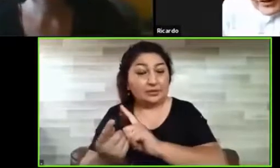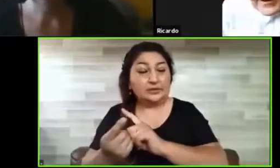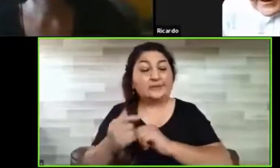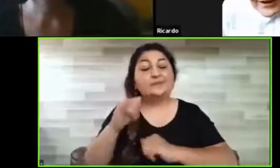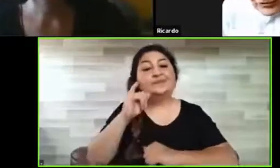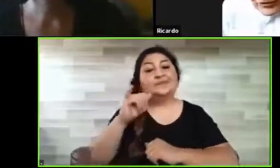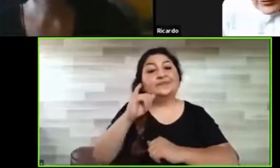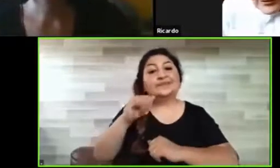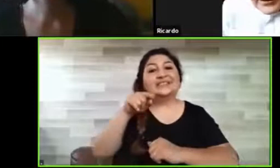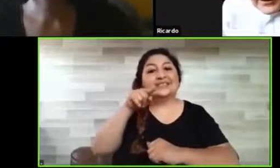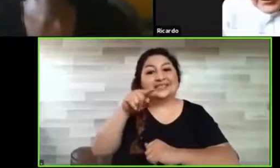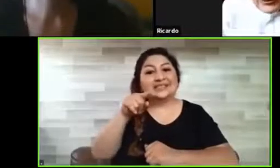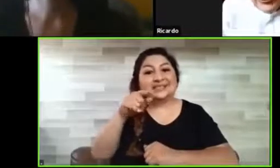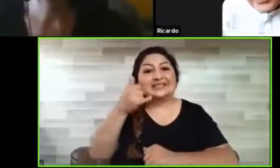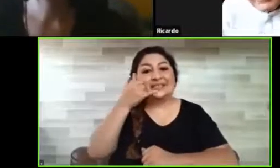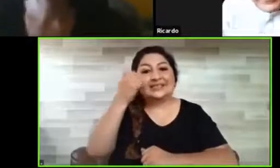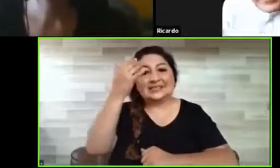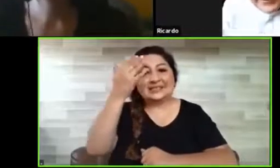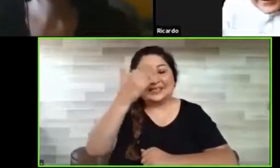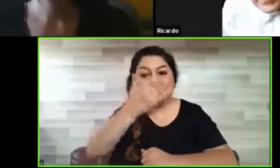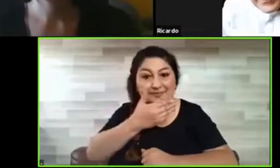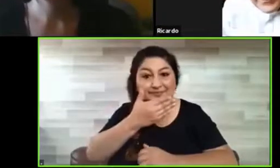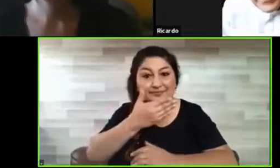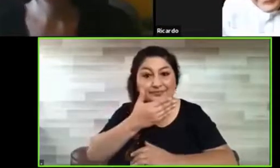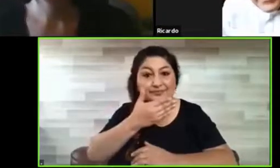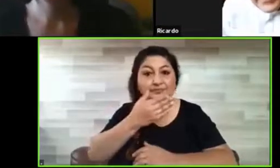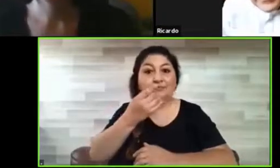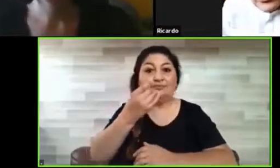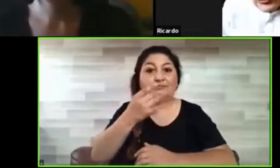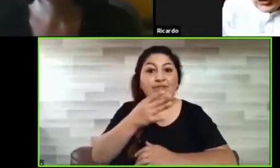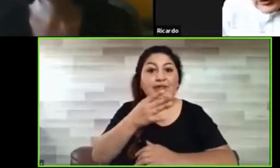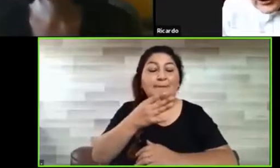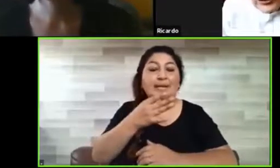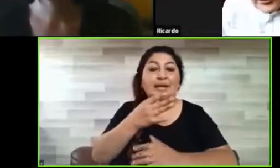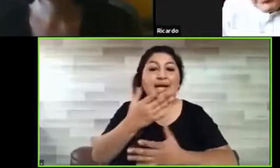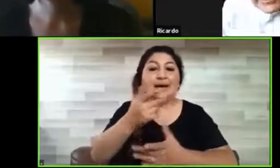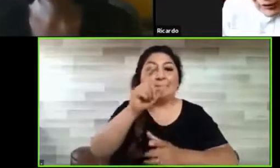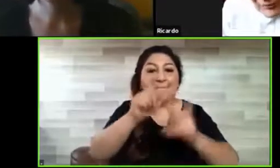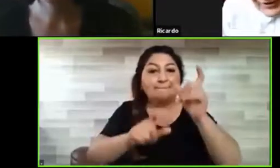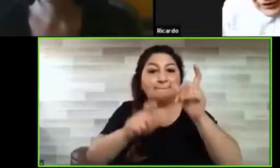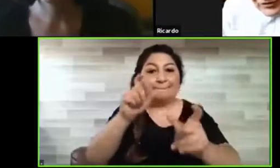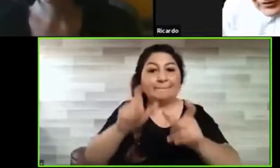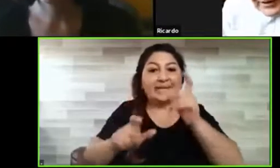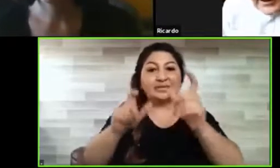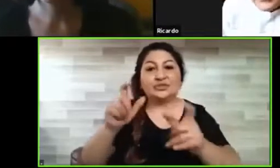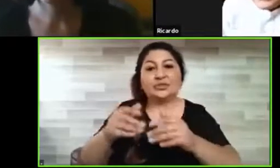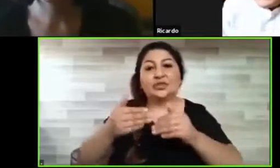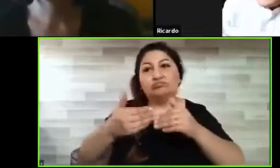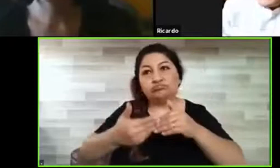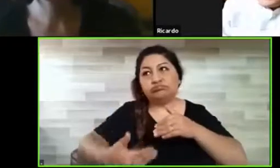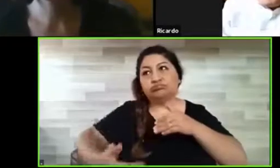máximo 15 años, porque todos los que vienen detrás en realidad ya son usuarios más complejos.